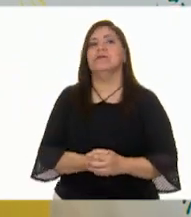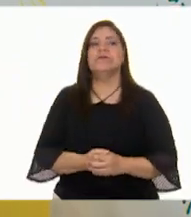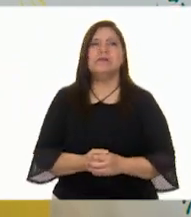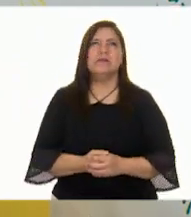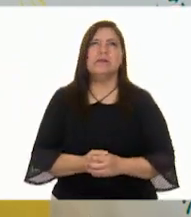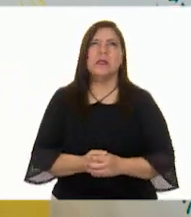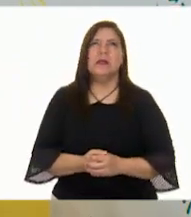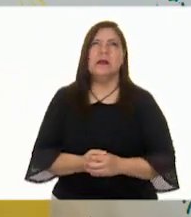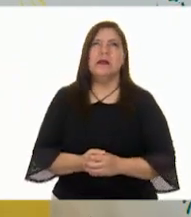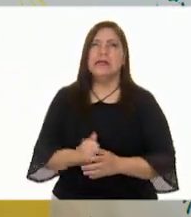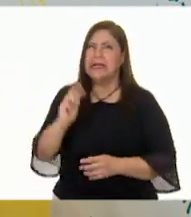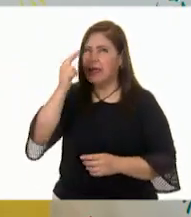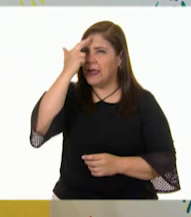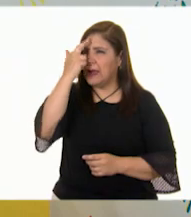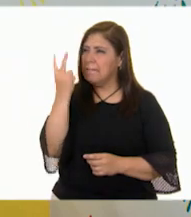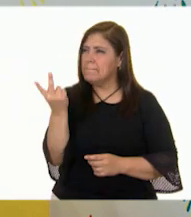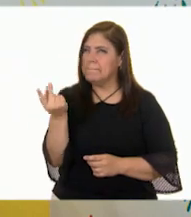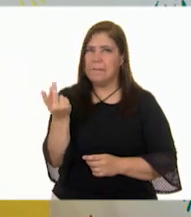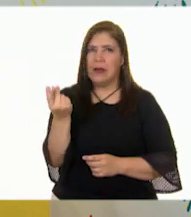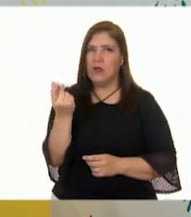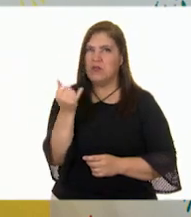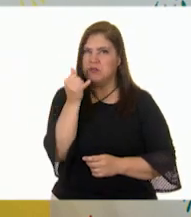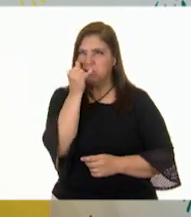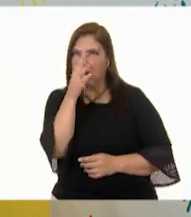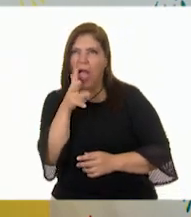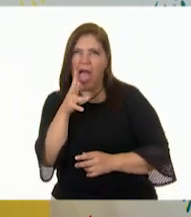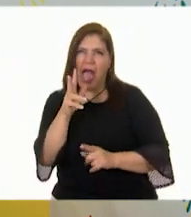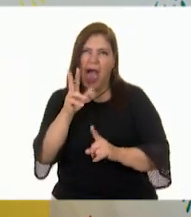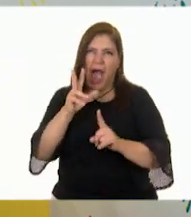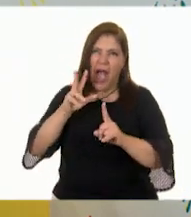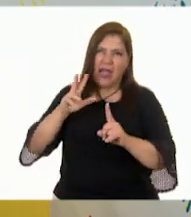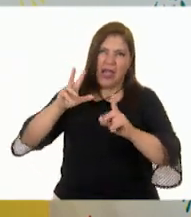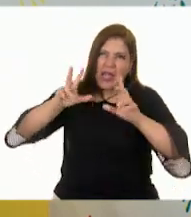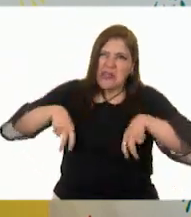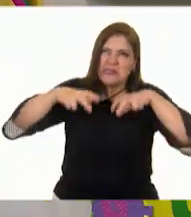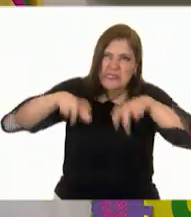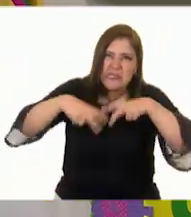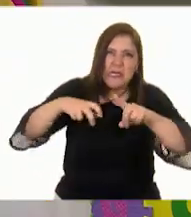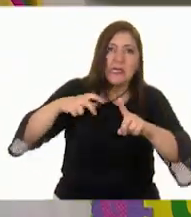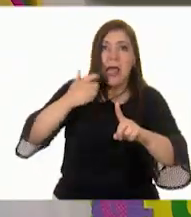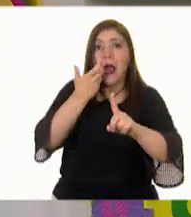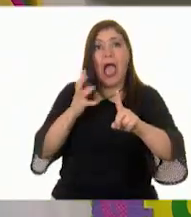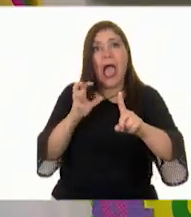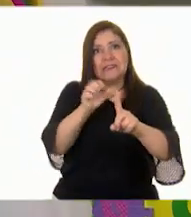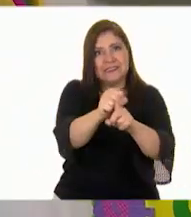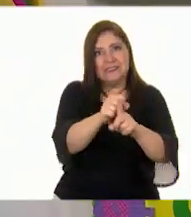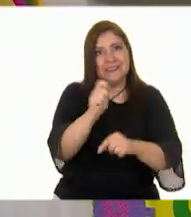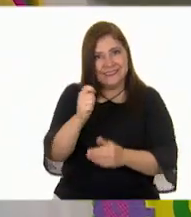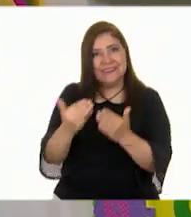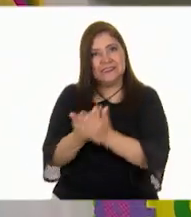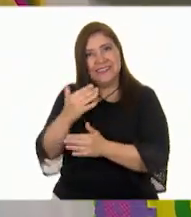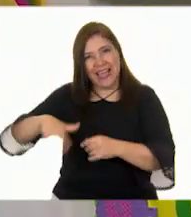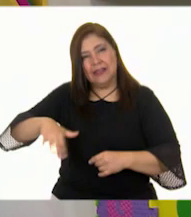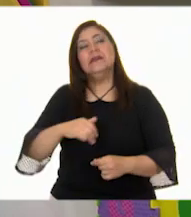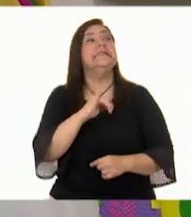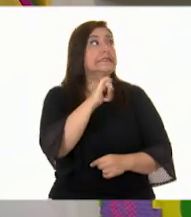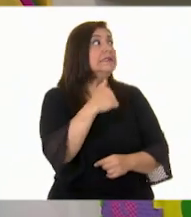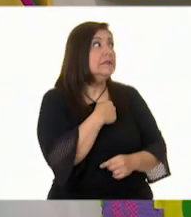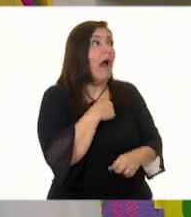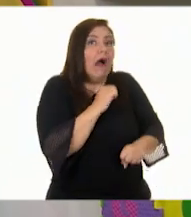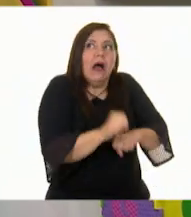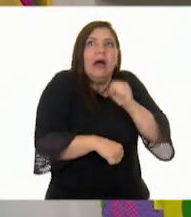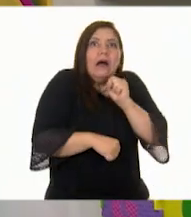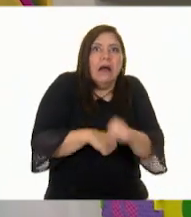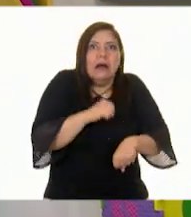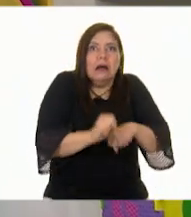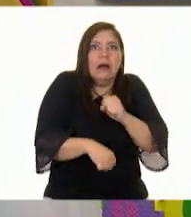¿Recuerdas el perro feroz? Sí. ¿Que te llegó correteando en la mañana? Sí, sí, claro. Me acuerdo perfecto que yo iba pedaleando y